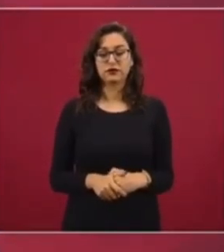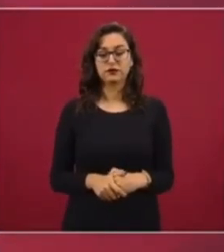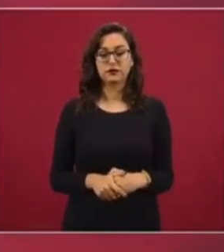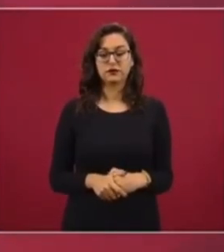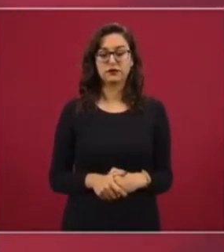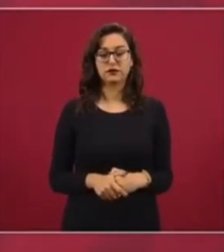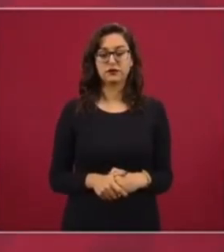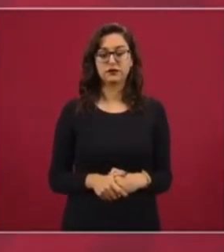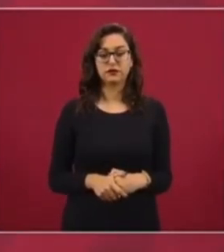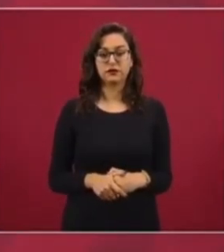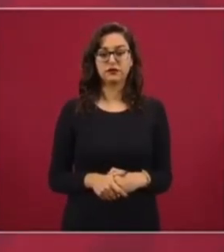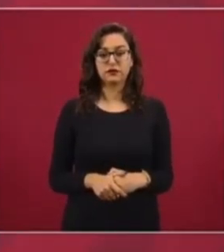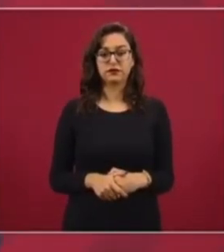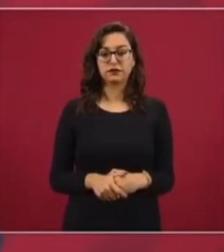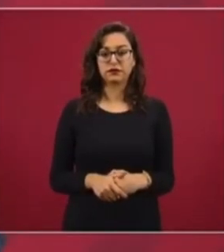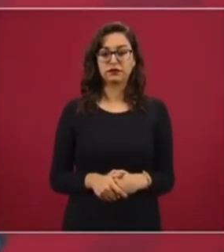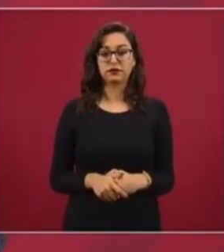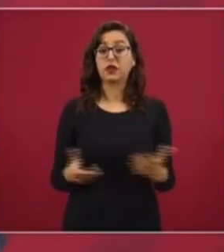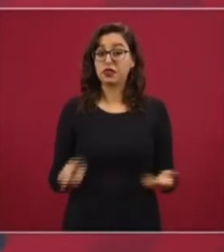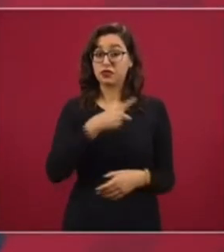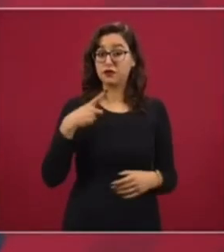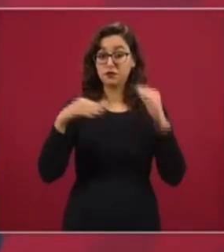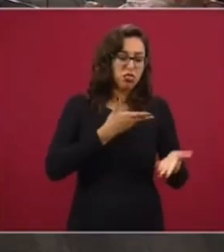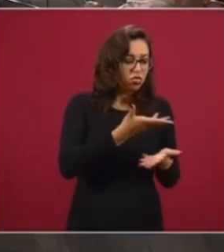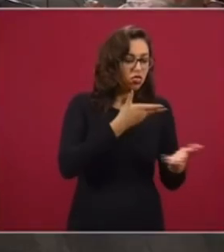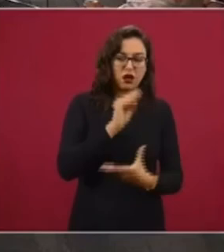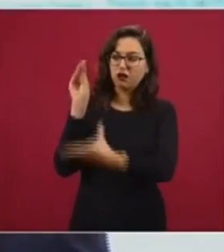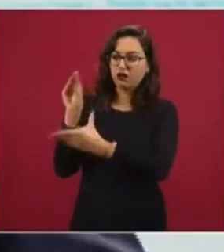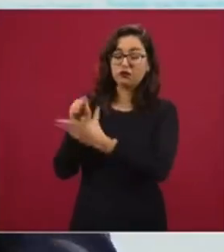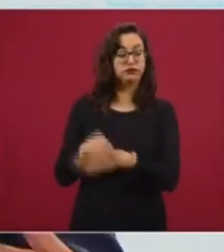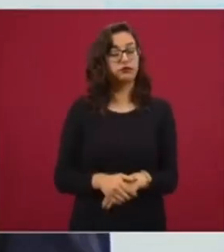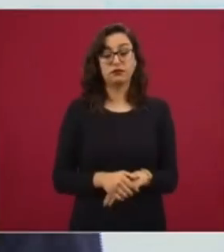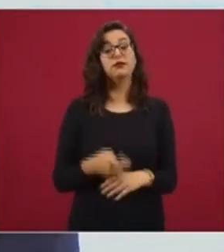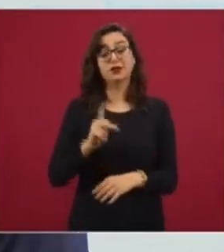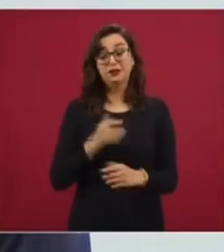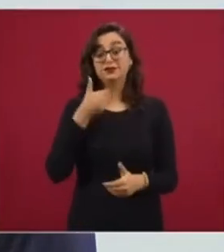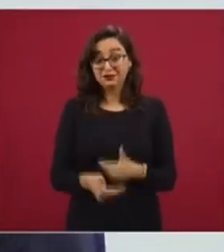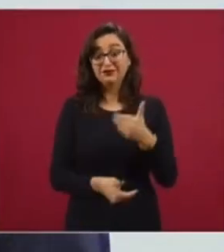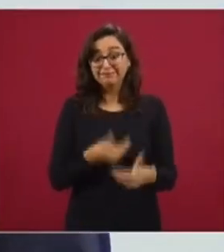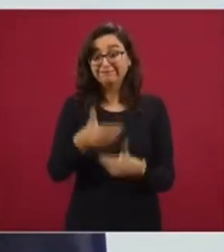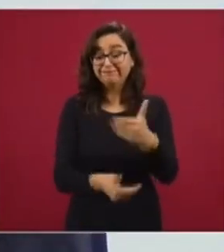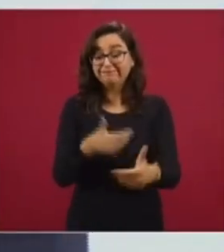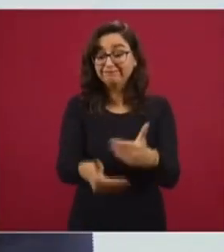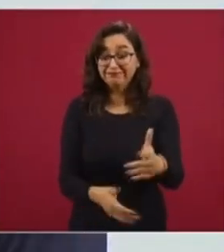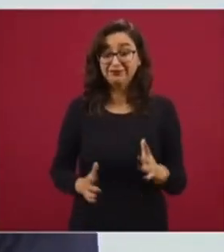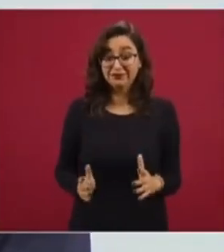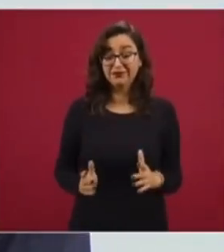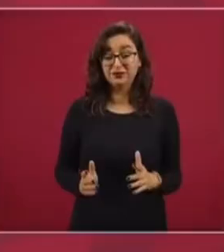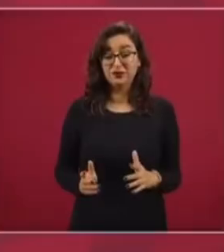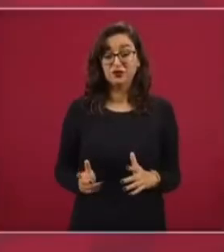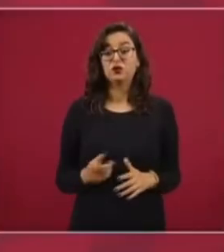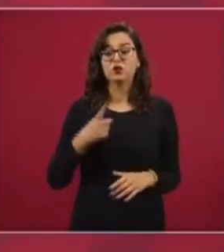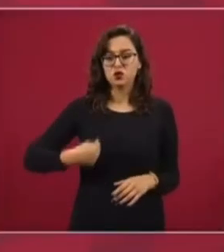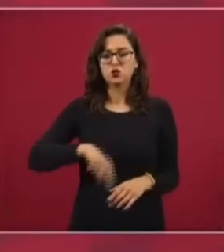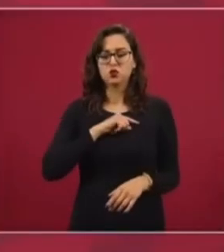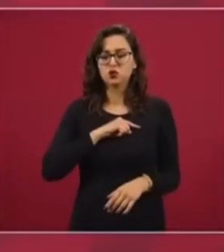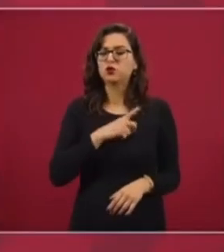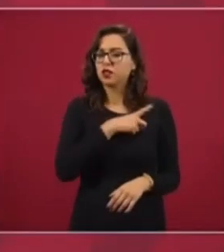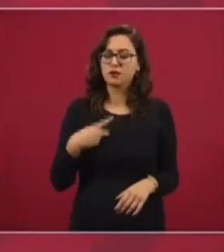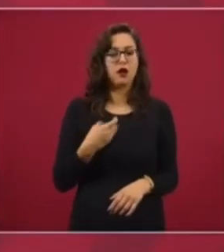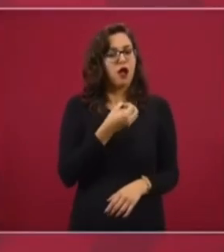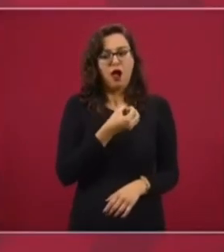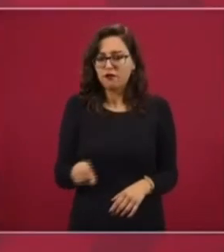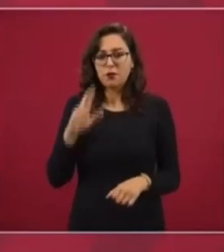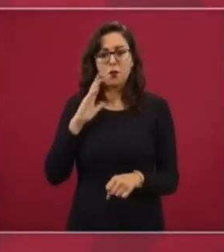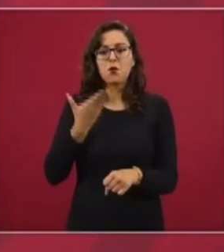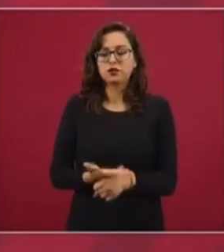que nunca ha habido democracia en México. Es un proceso que nosotros vamos a auspiciar, tenemos la obligación,